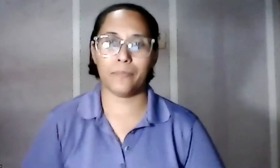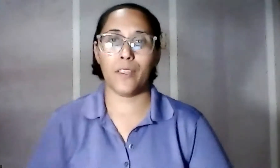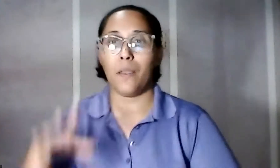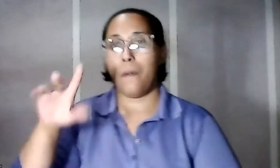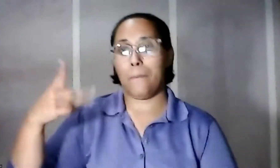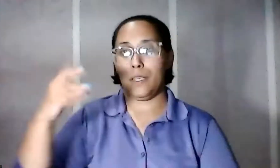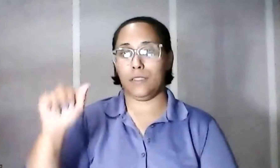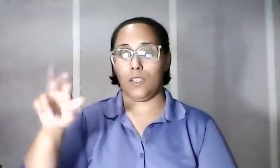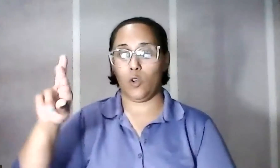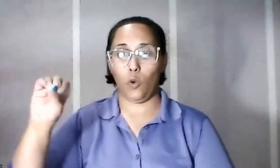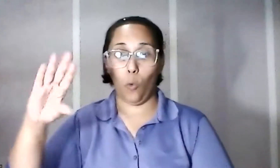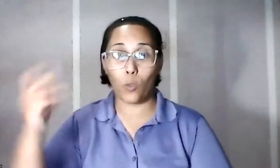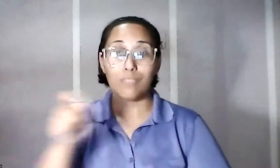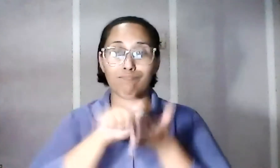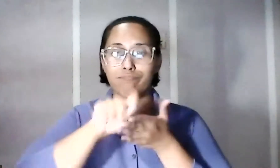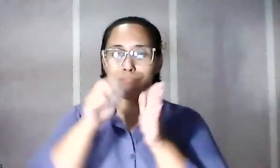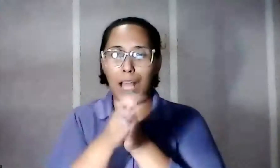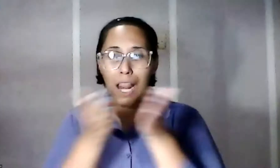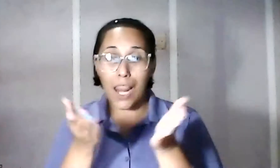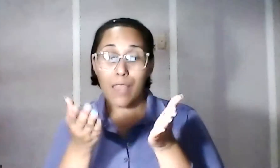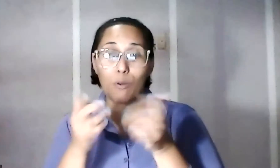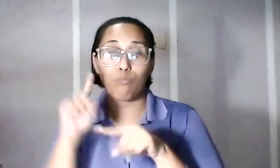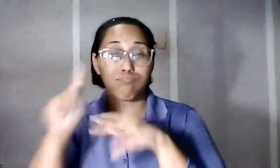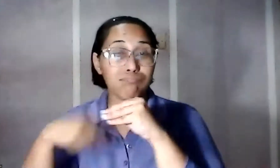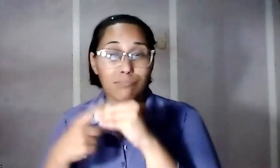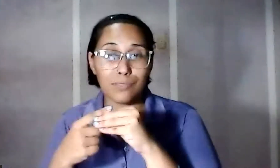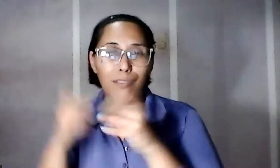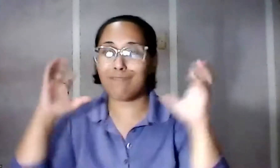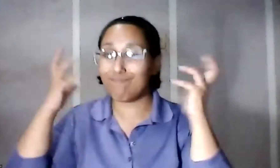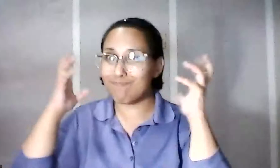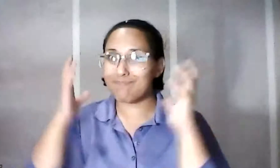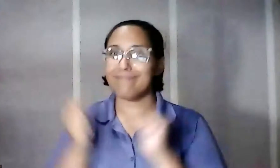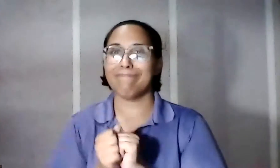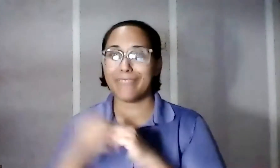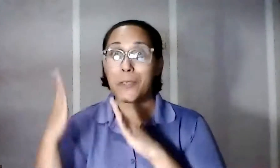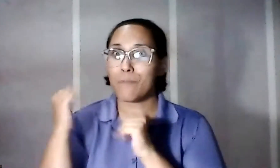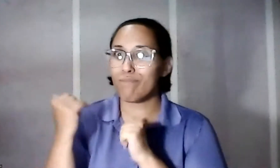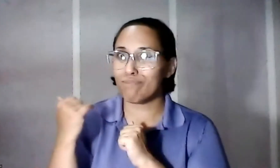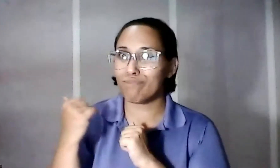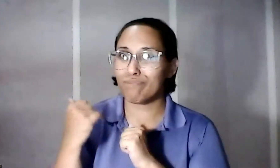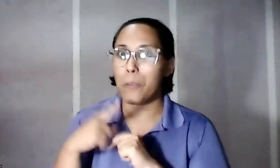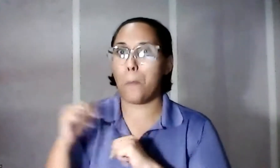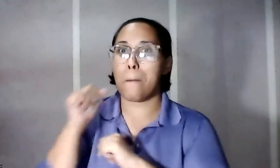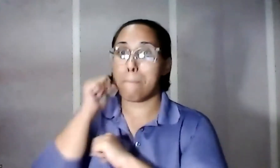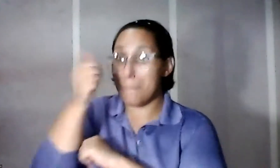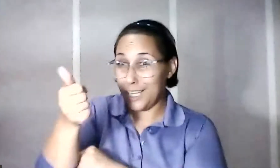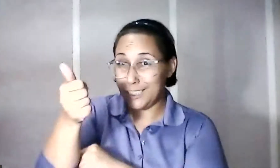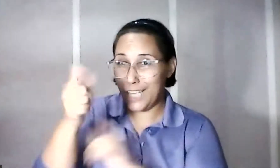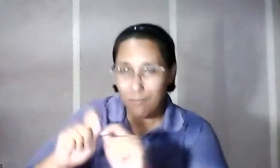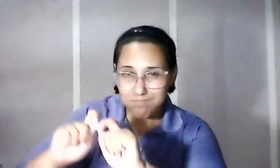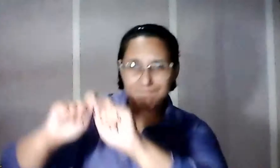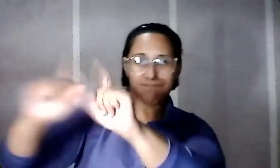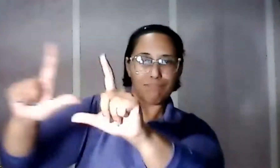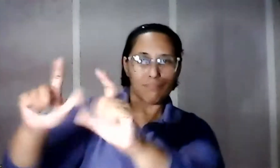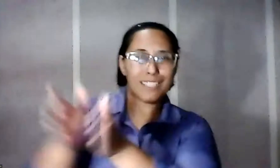Roche escribió un libro sobre las radios, así que estaremos mañana subiendo la portada del libro